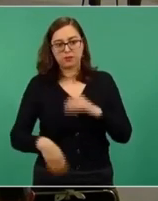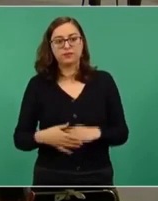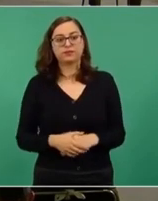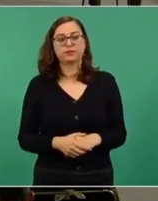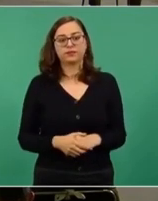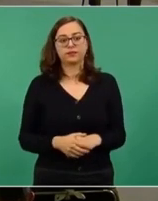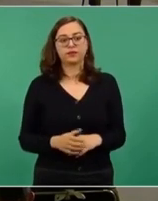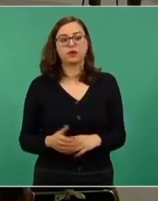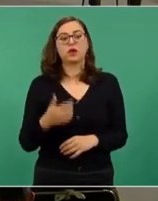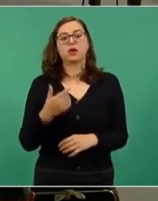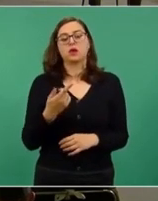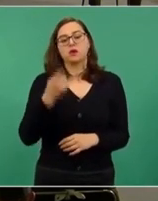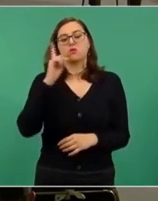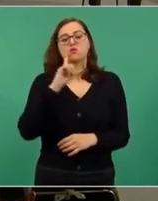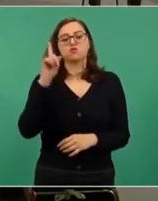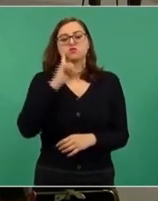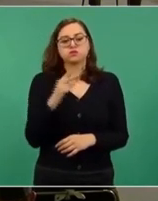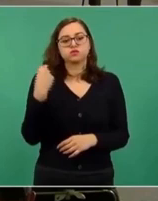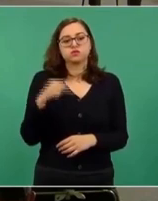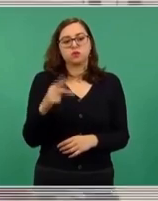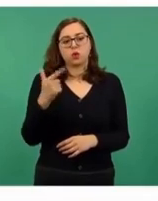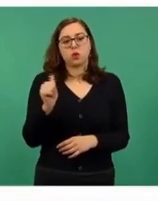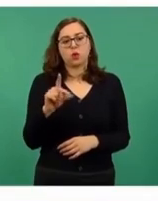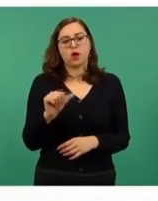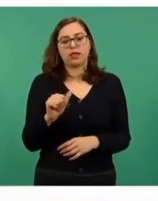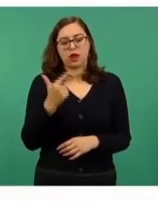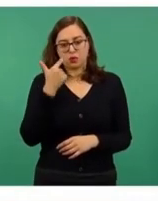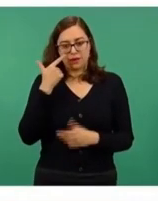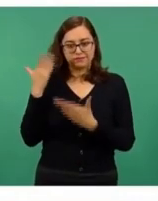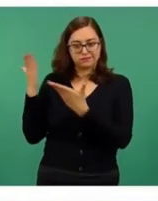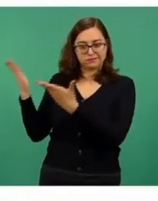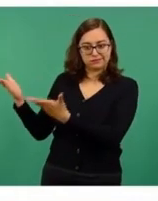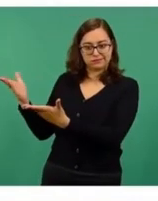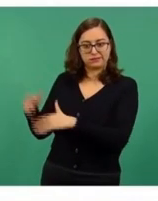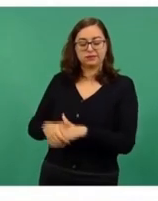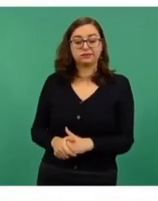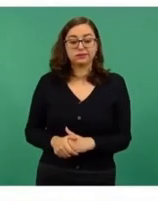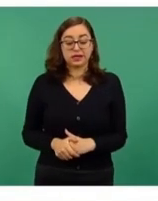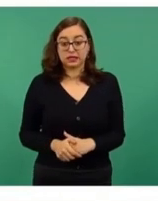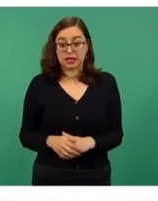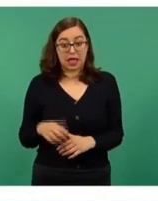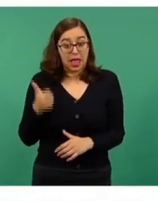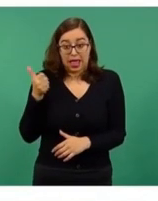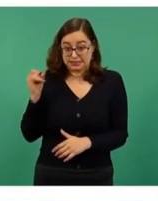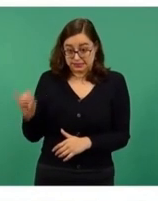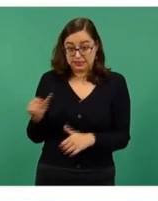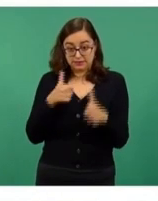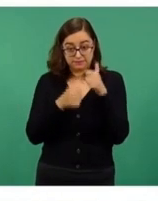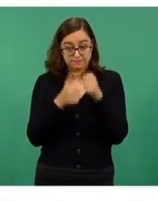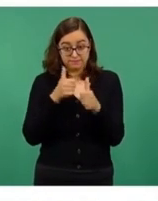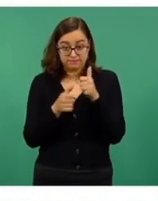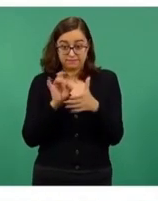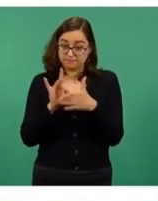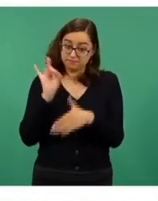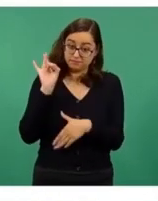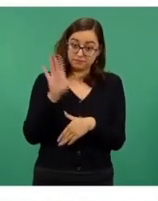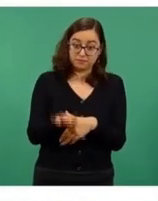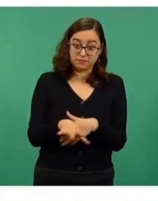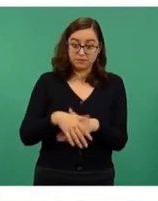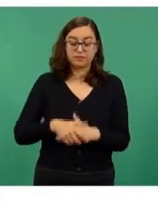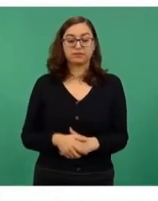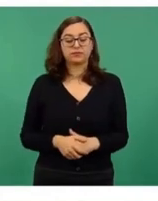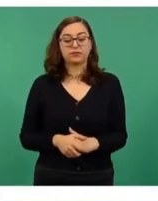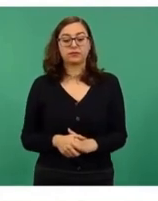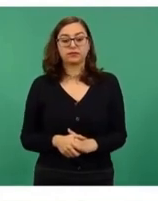tarjeta de la pensión de adultos mayores el cuatro de noviembre a las doce pm en la alberca olímpica, como